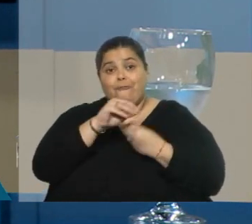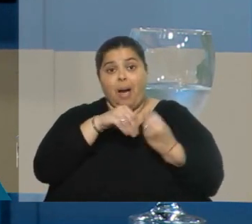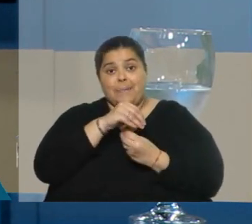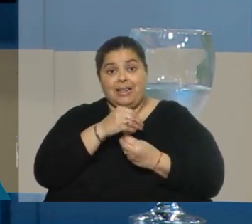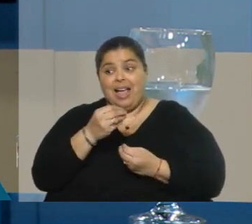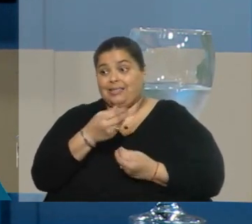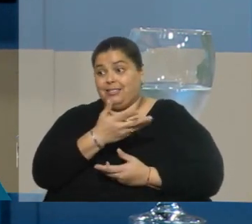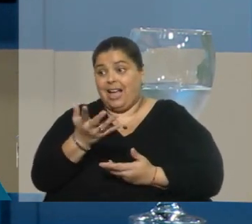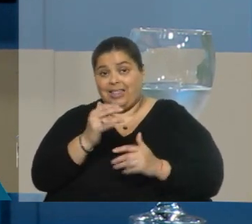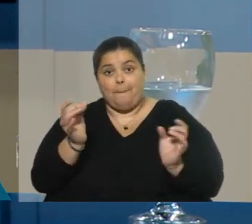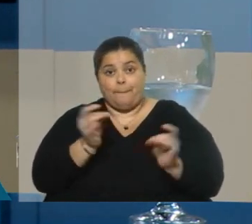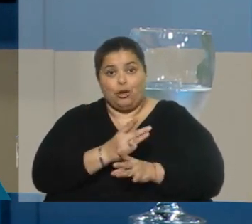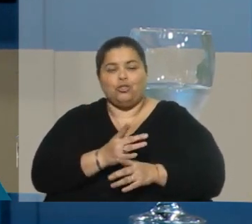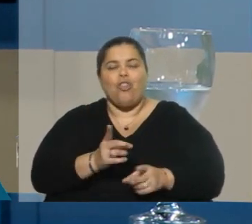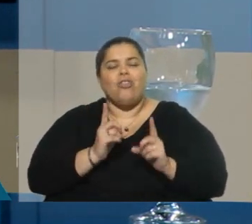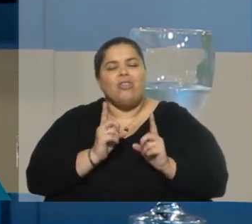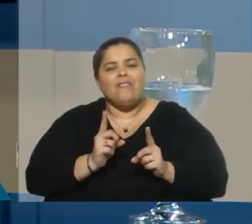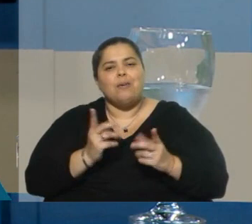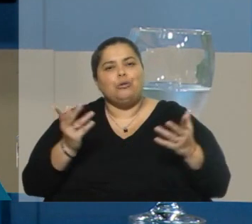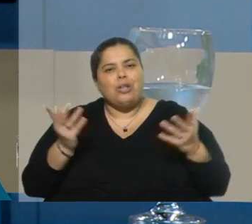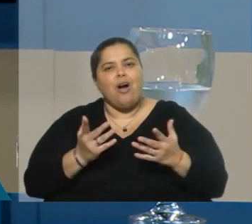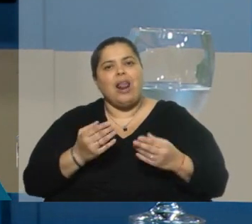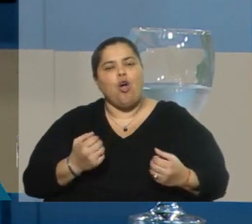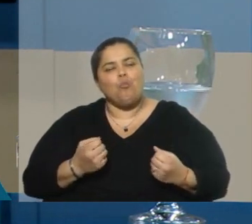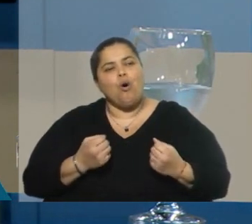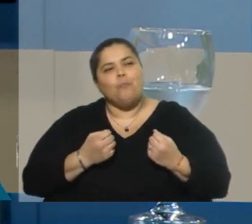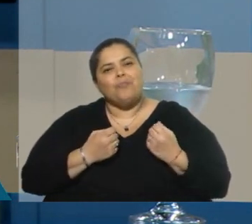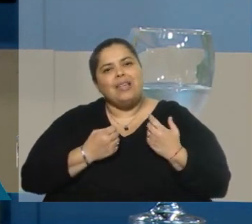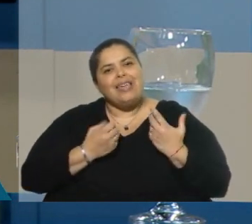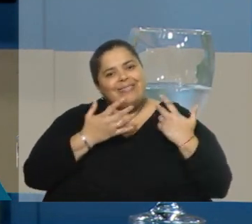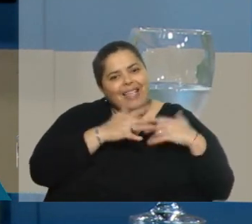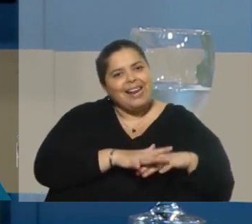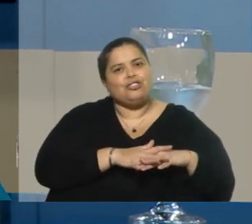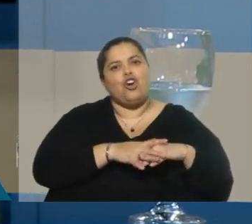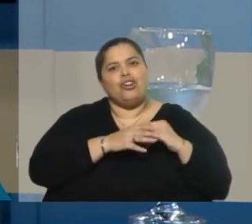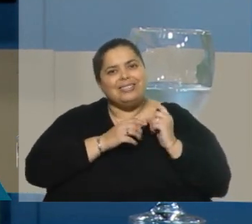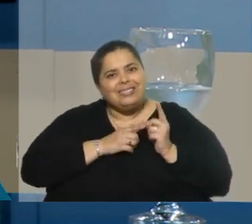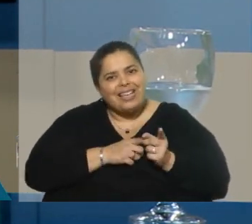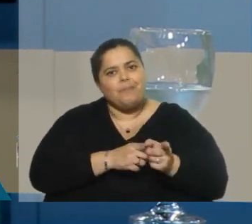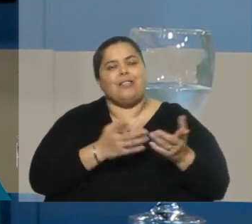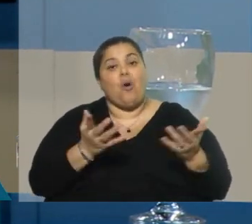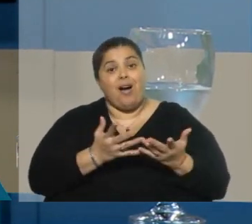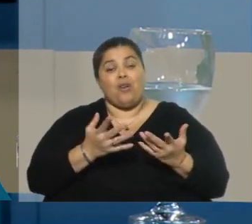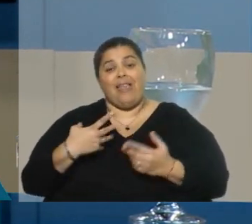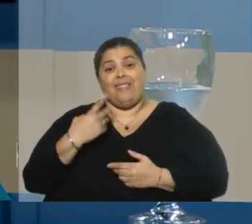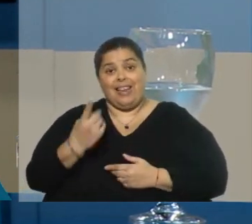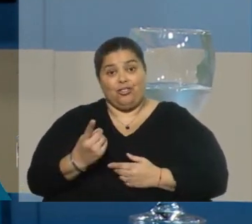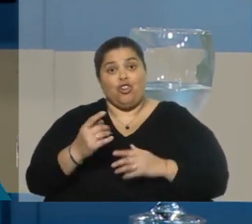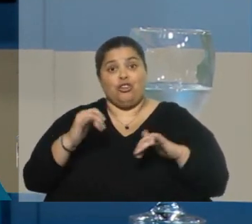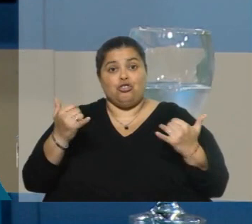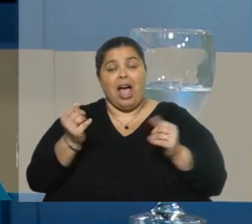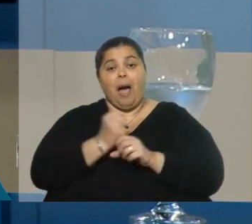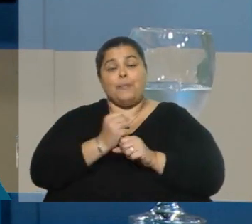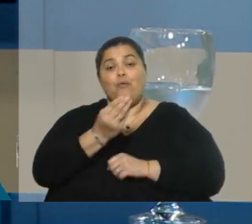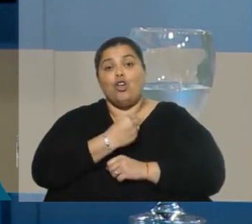que tenemos que reforzar lo que se llama la integración y el seguimiento. Recientemente el directorio aprobó la incorporación de 12 técnicos,